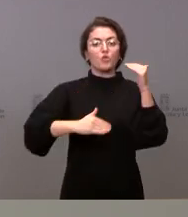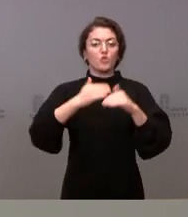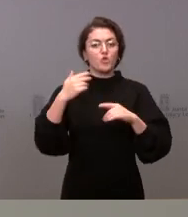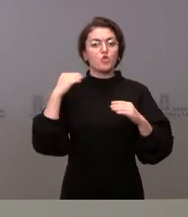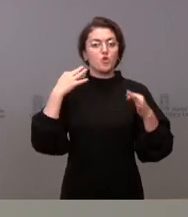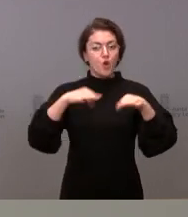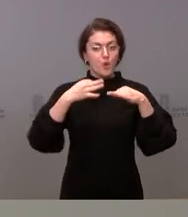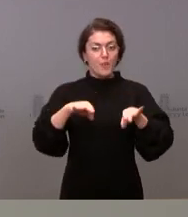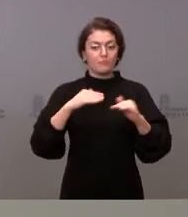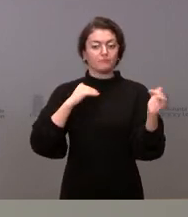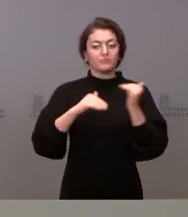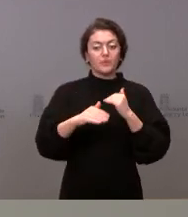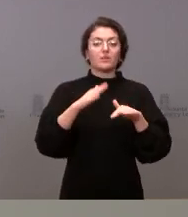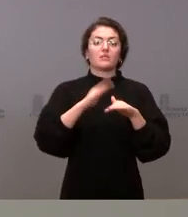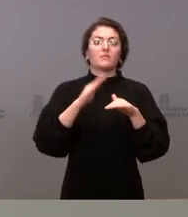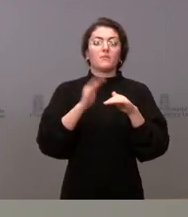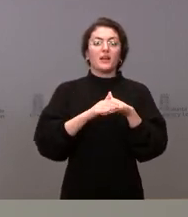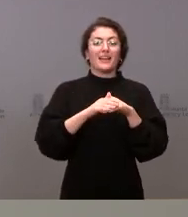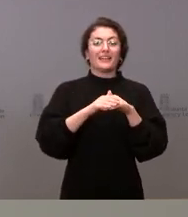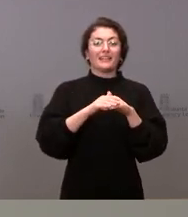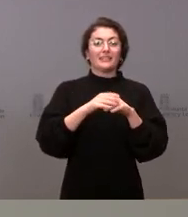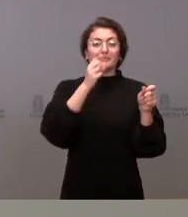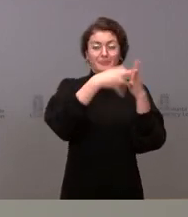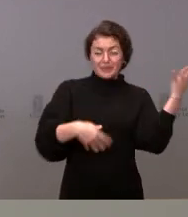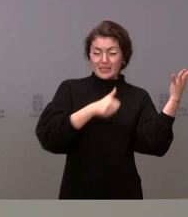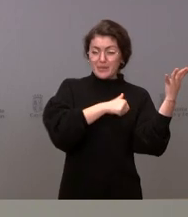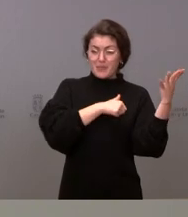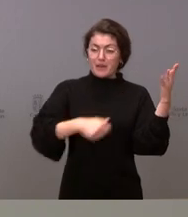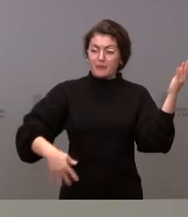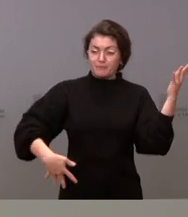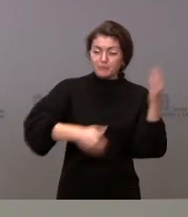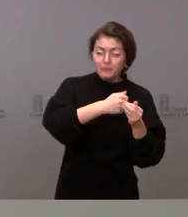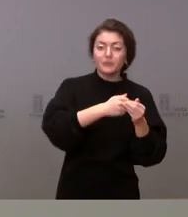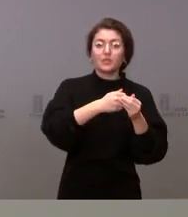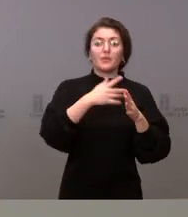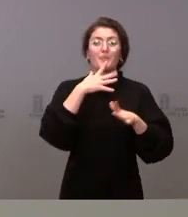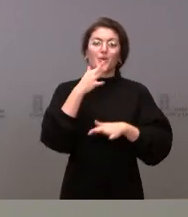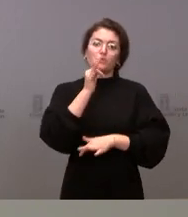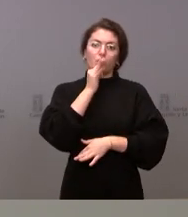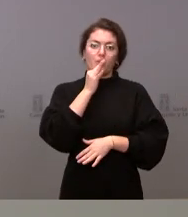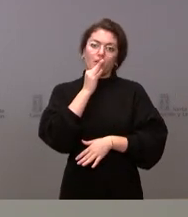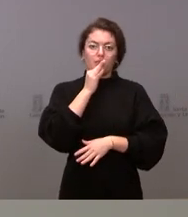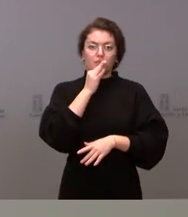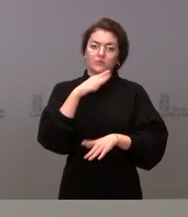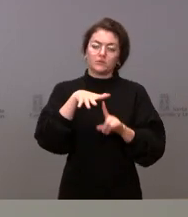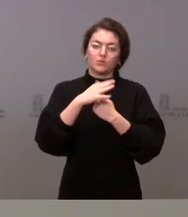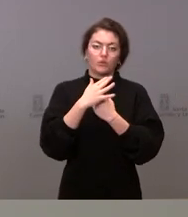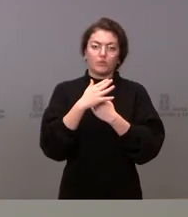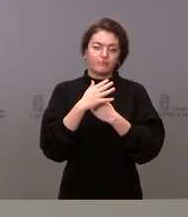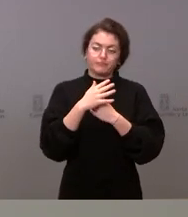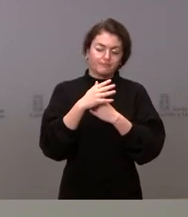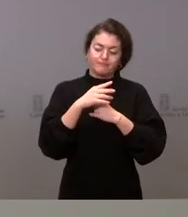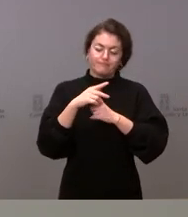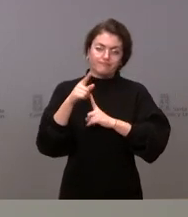para disminuir las listas de espera y esto nuevamente nos complica la situación. Por lo tanto, seguimos pidiendo